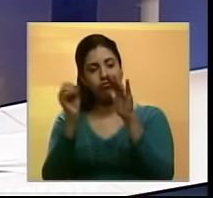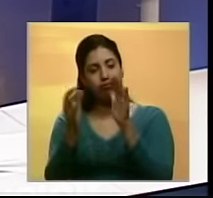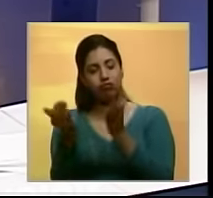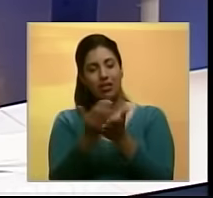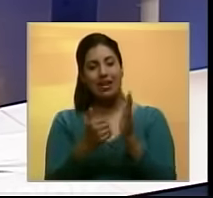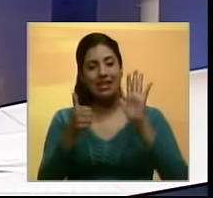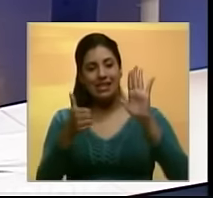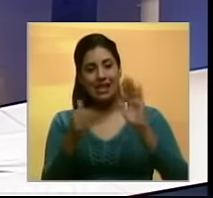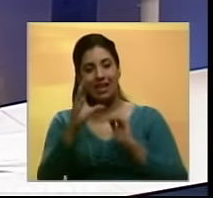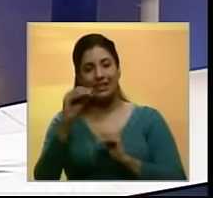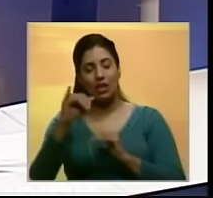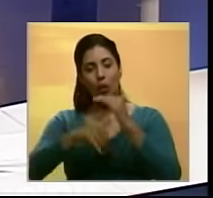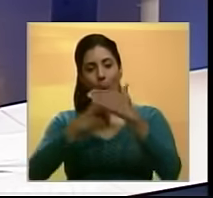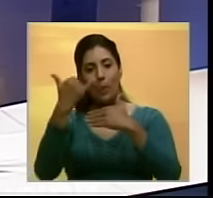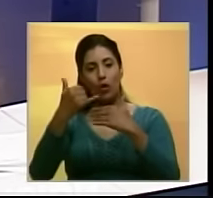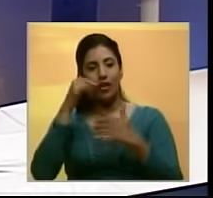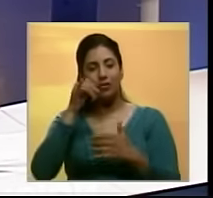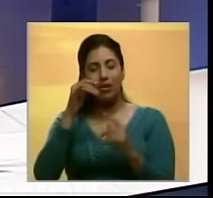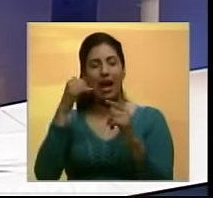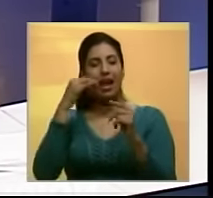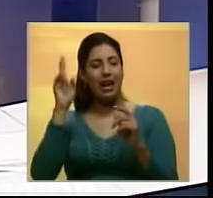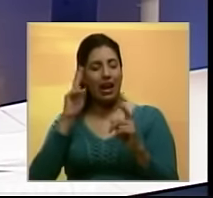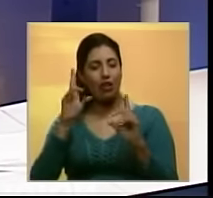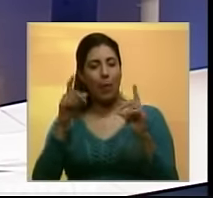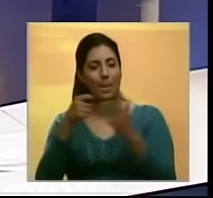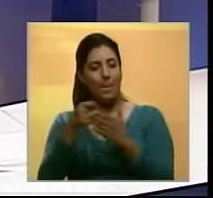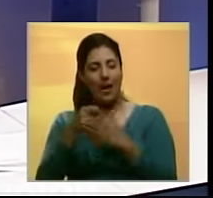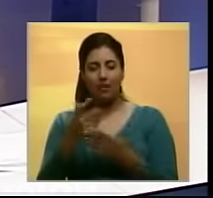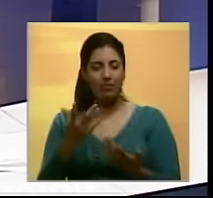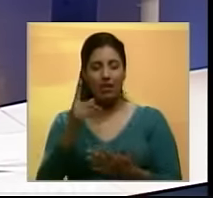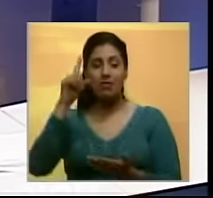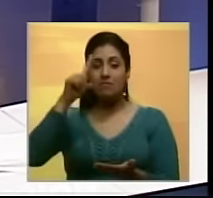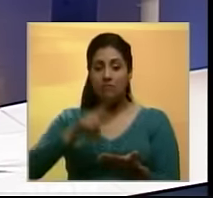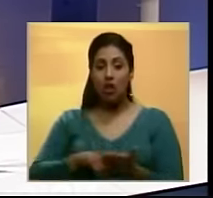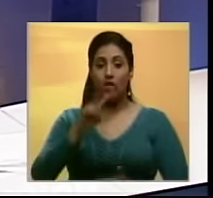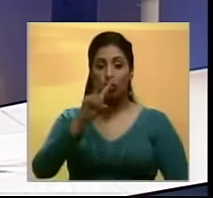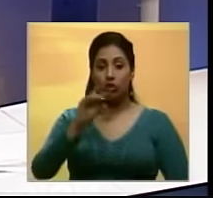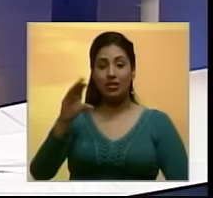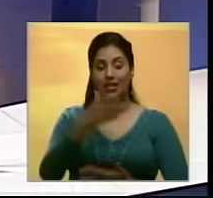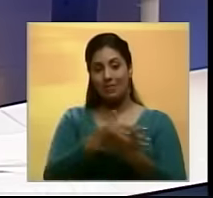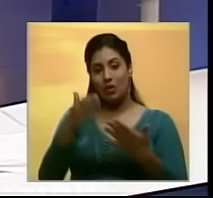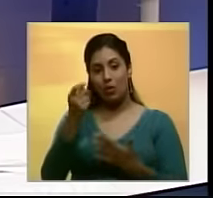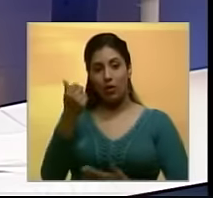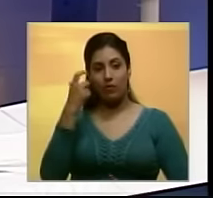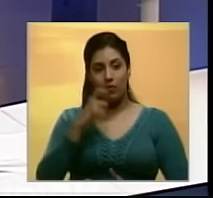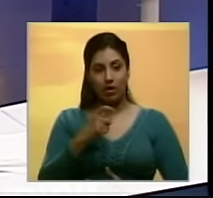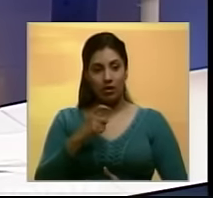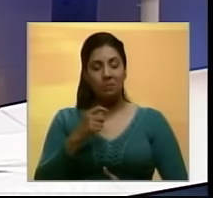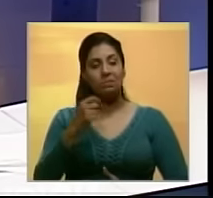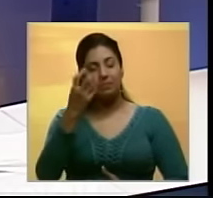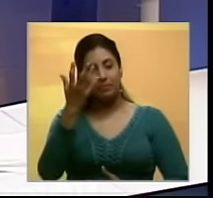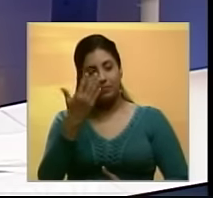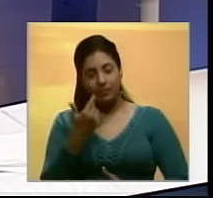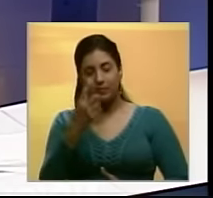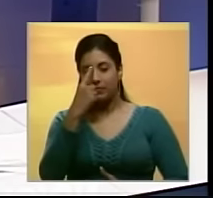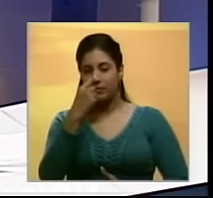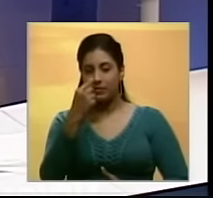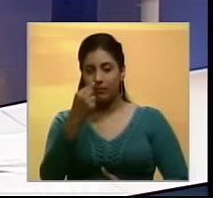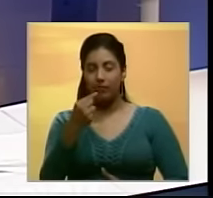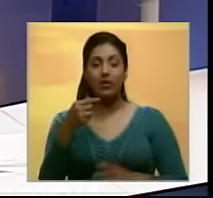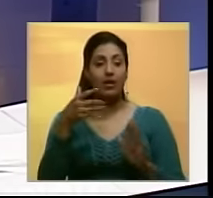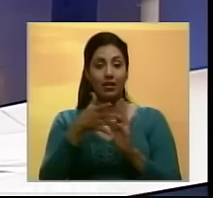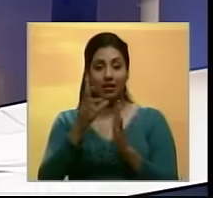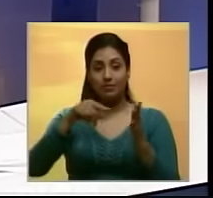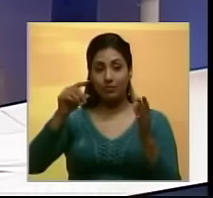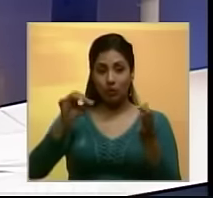casi 600 proyectos audiovisuales y sonoros con una inversión de 1.200 millones de bolívares. Oliver Rodríguez nos cuenta que